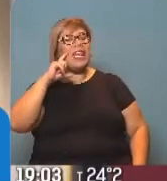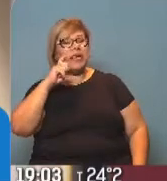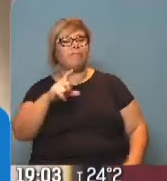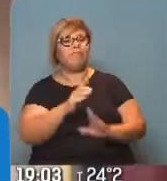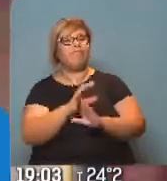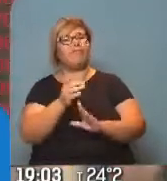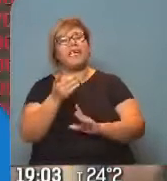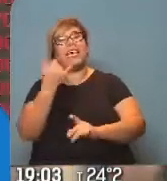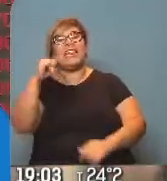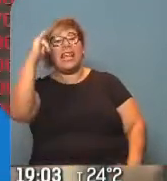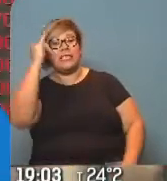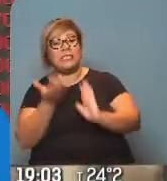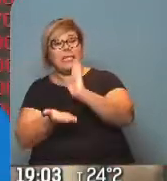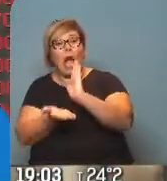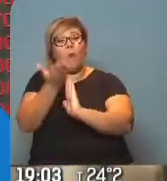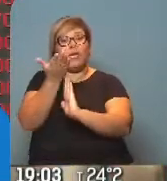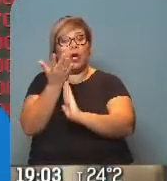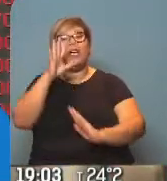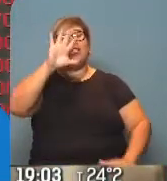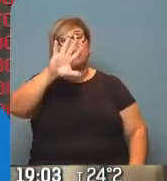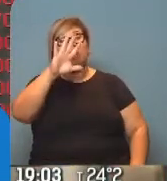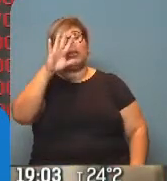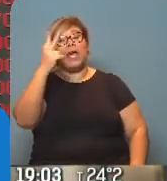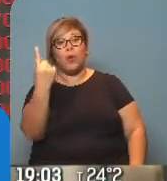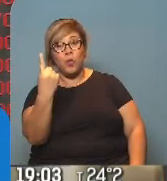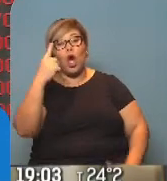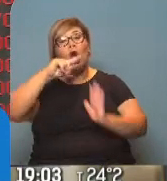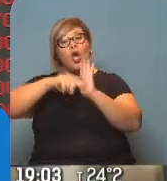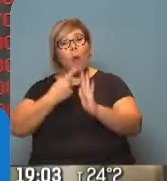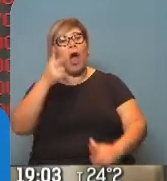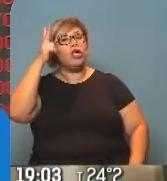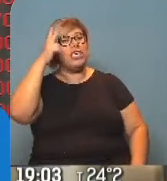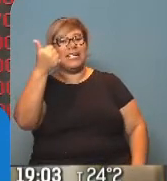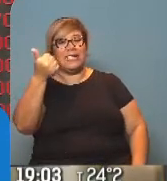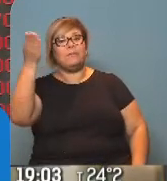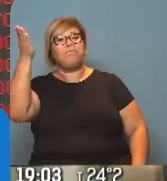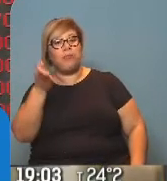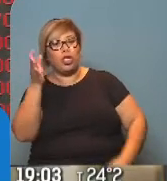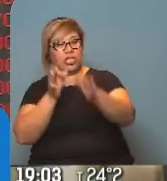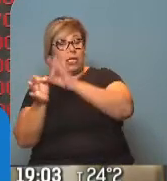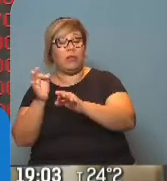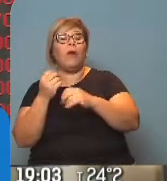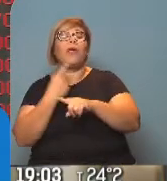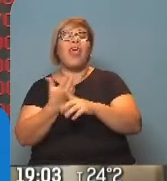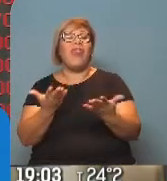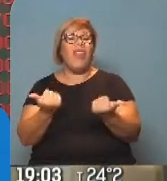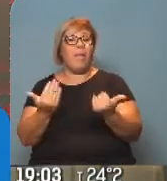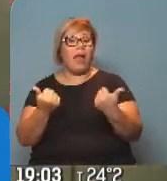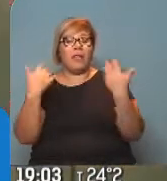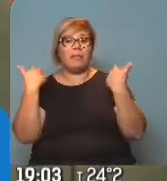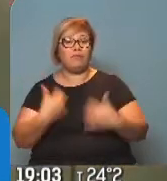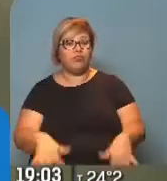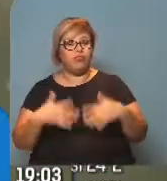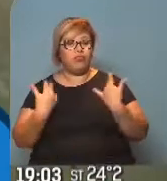51,86% en un mercado en el cual la demanda volvió a actuar con fuerza.